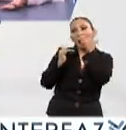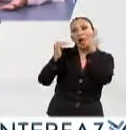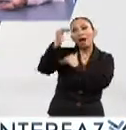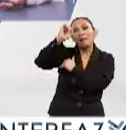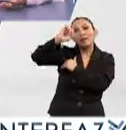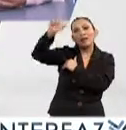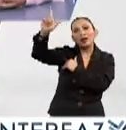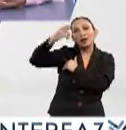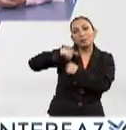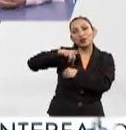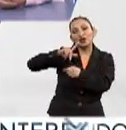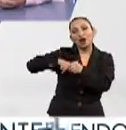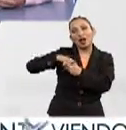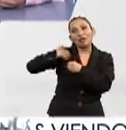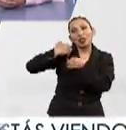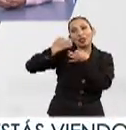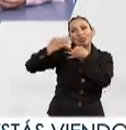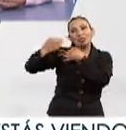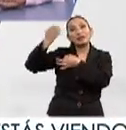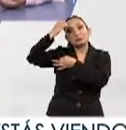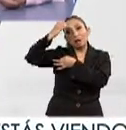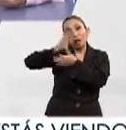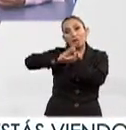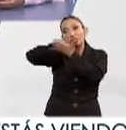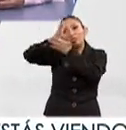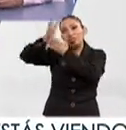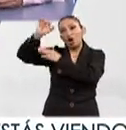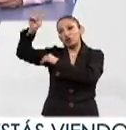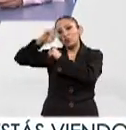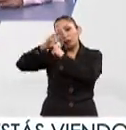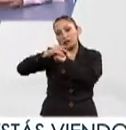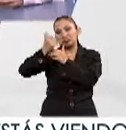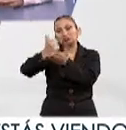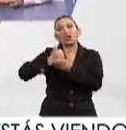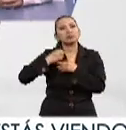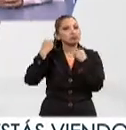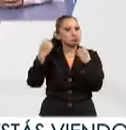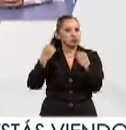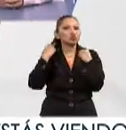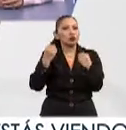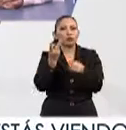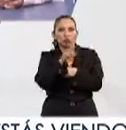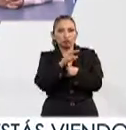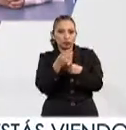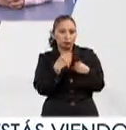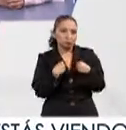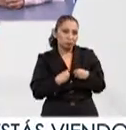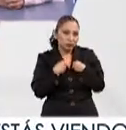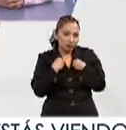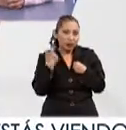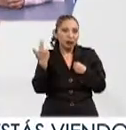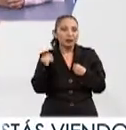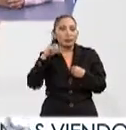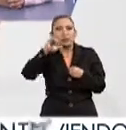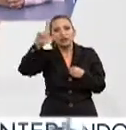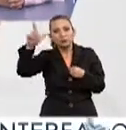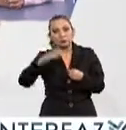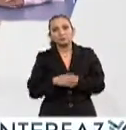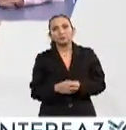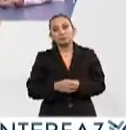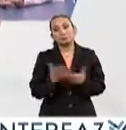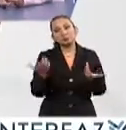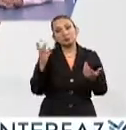profesionalmente y personalmente, y creo que esa experiencia del extranjero te ayuda bastante en las dos cuestiones, entonces creo que